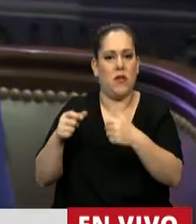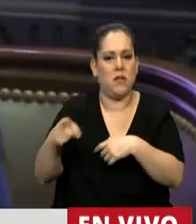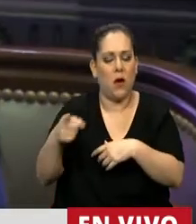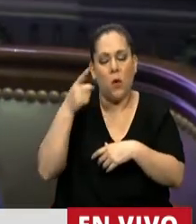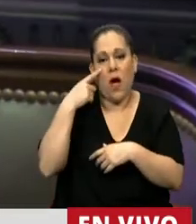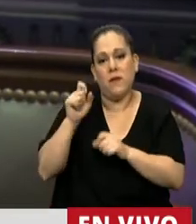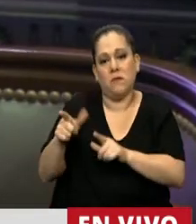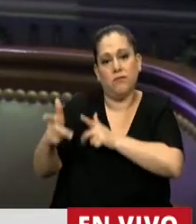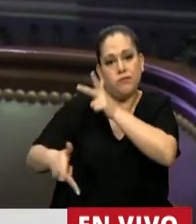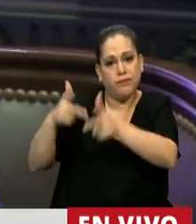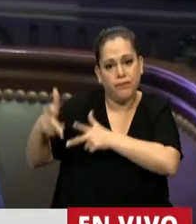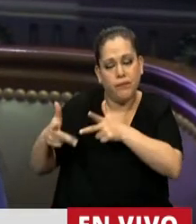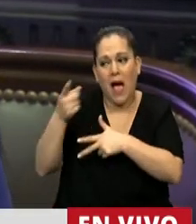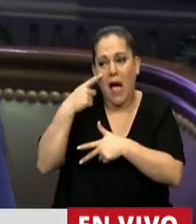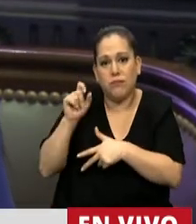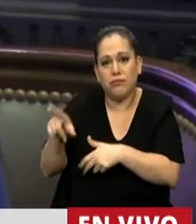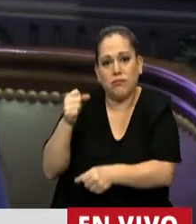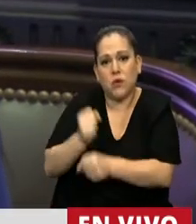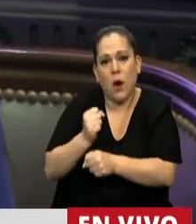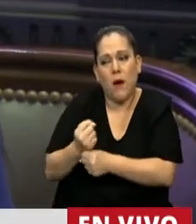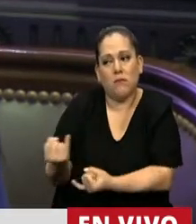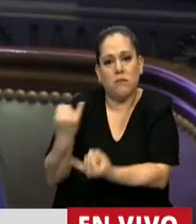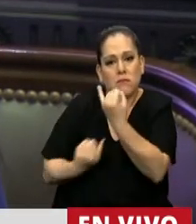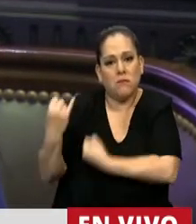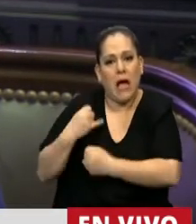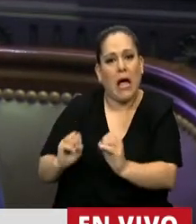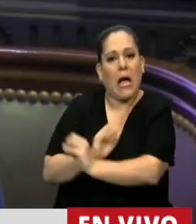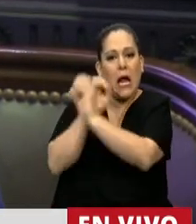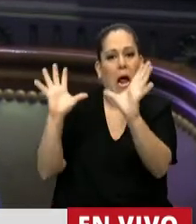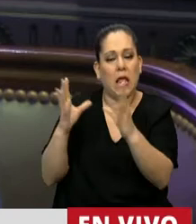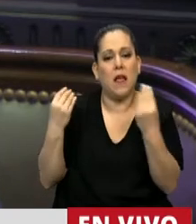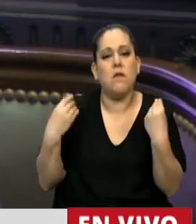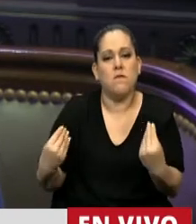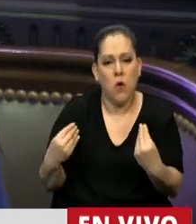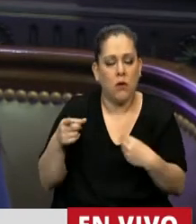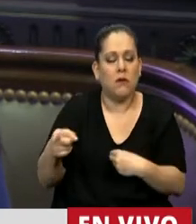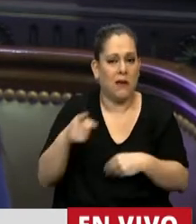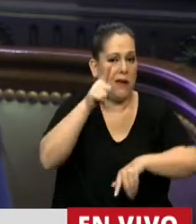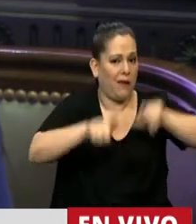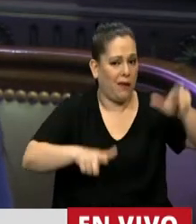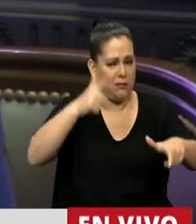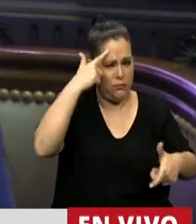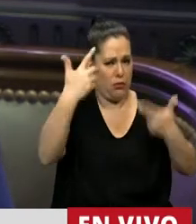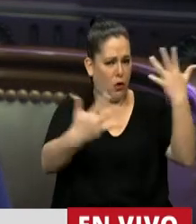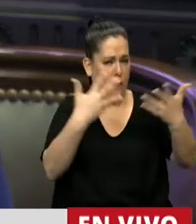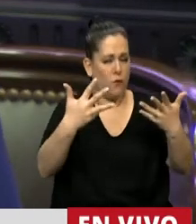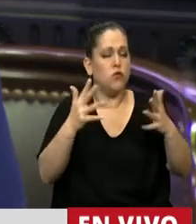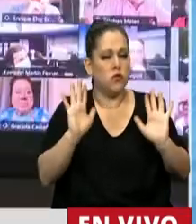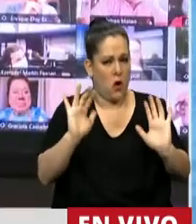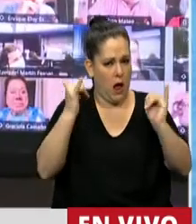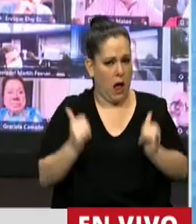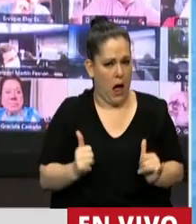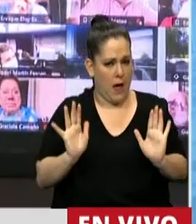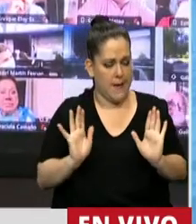dichos y de su trabajo, dar un poco de claridad, porque la confusión reinante de la ciudadanía es altísima.